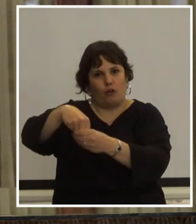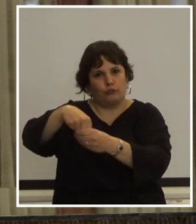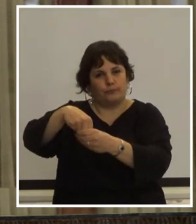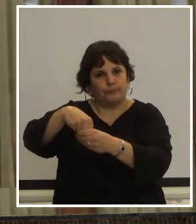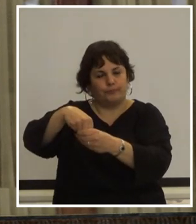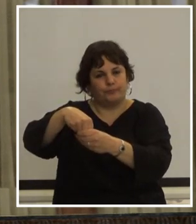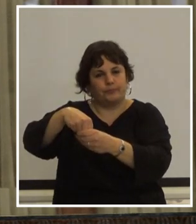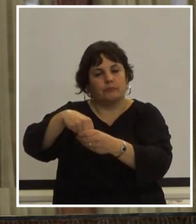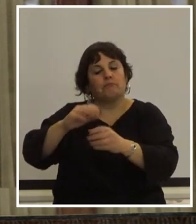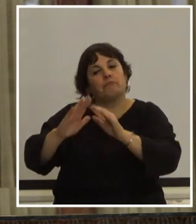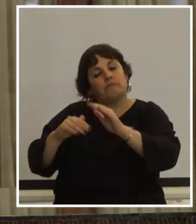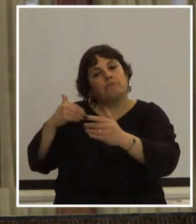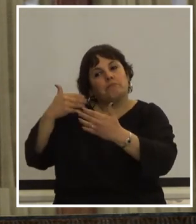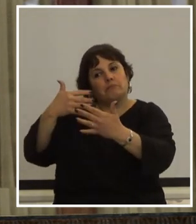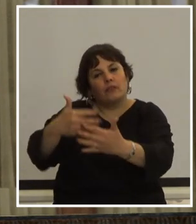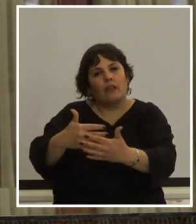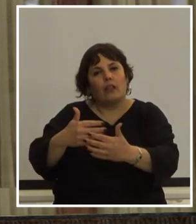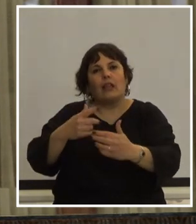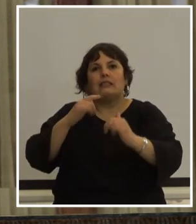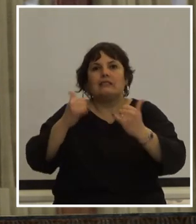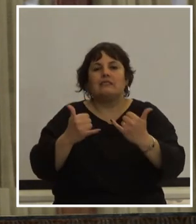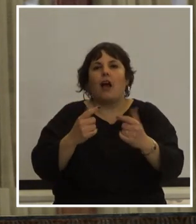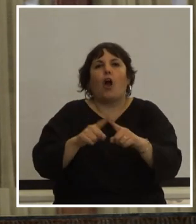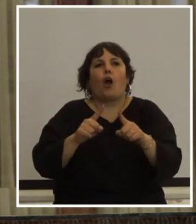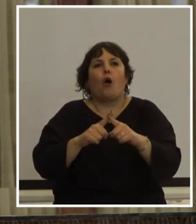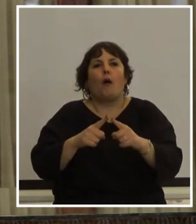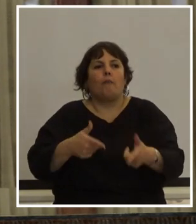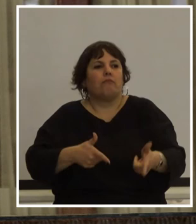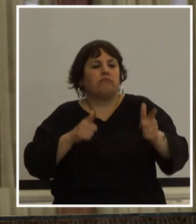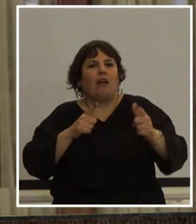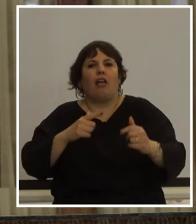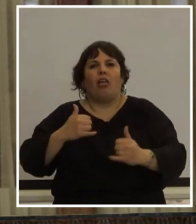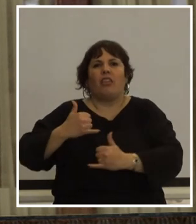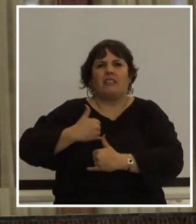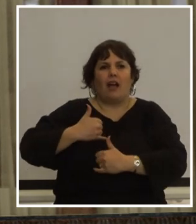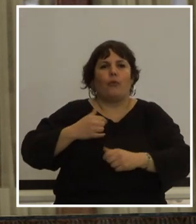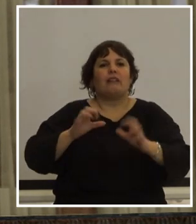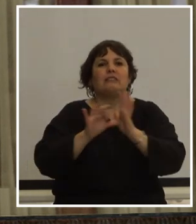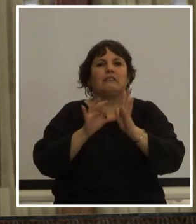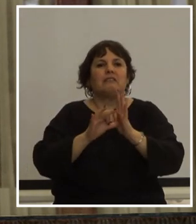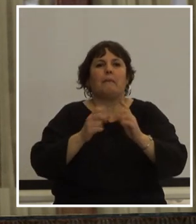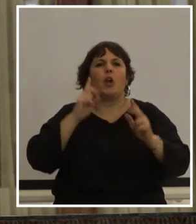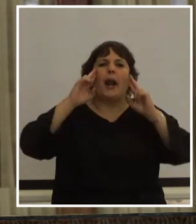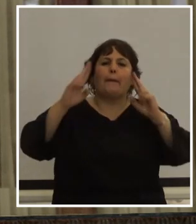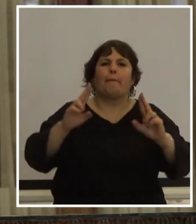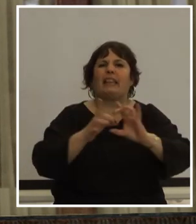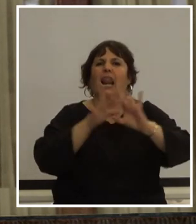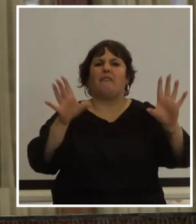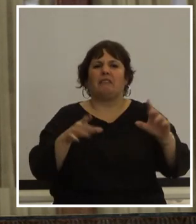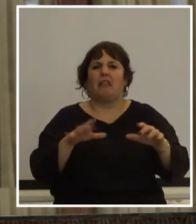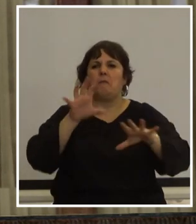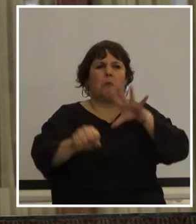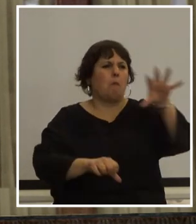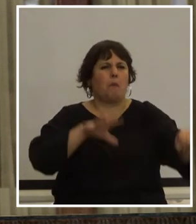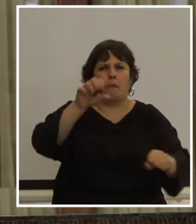luego ante la omnipotencia de las armas de la dictadura fascista ante el arresto de decenas de